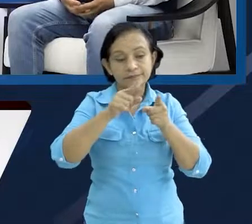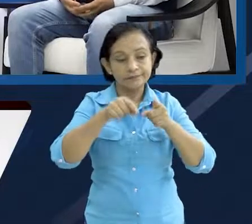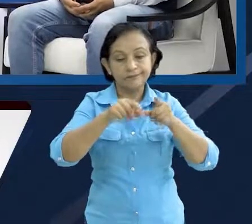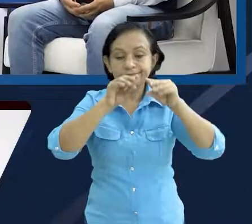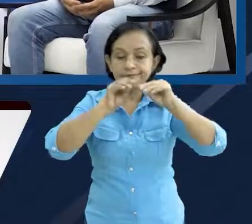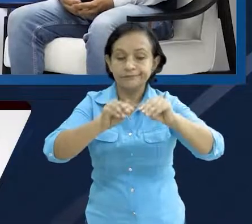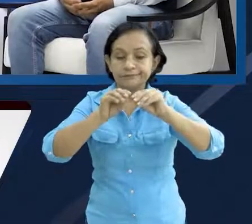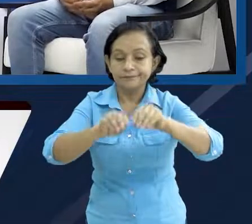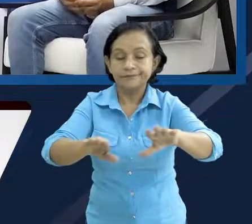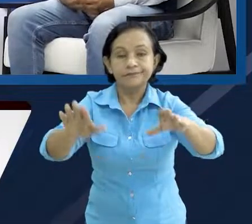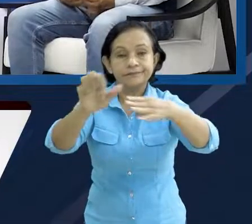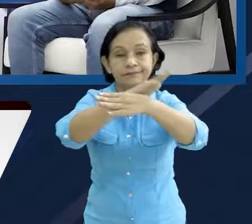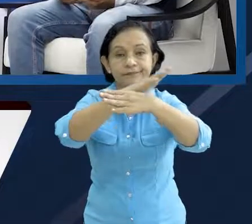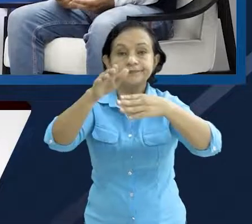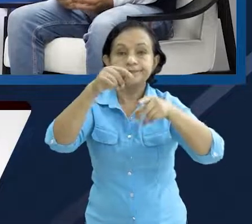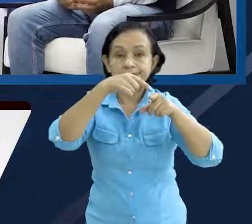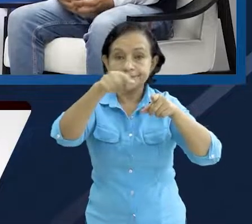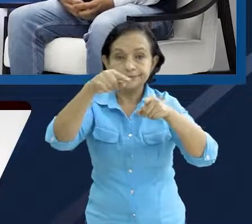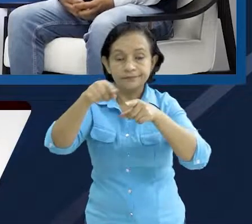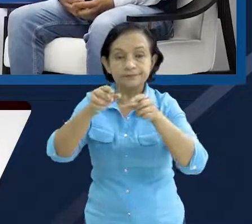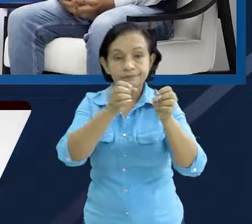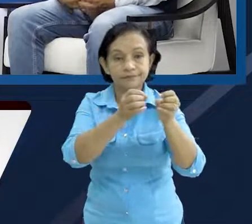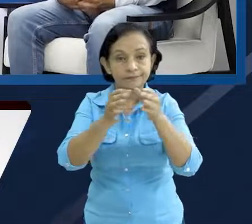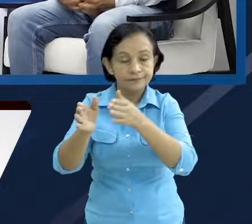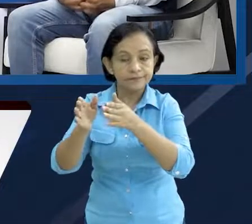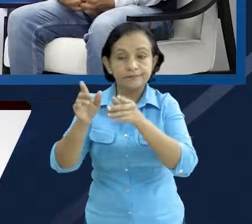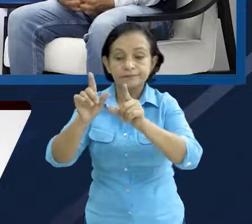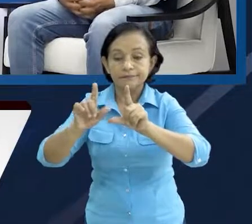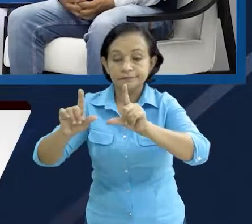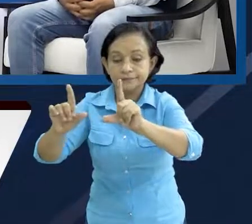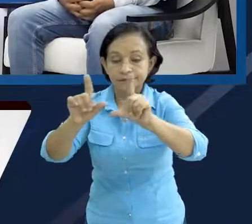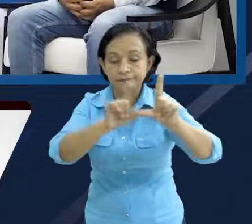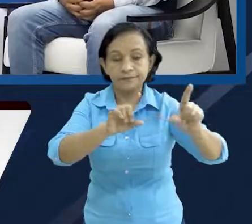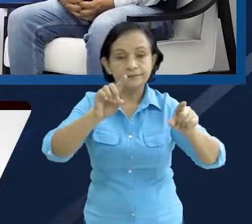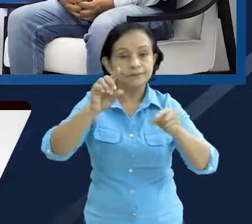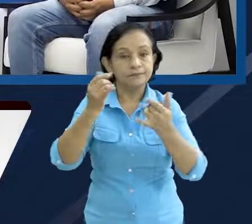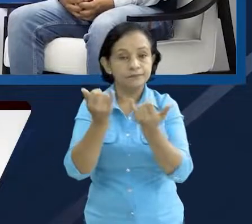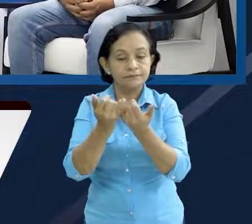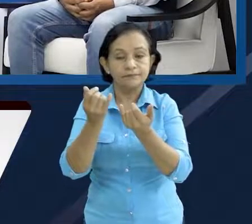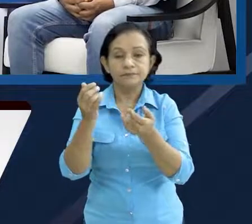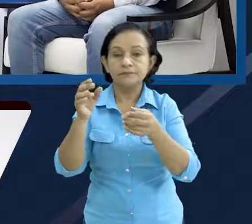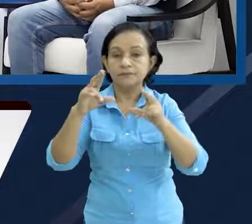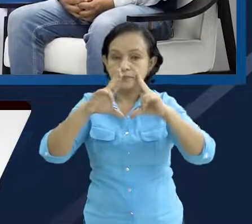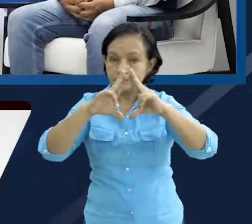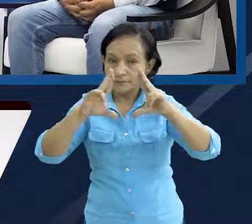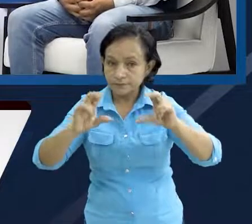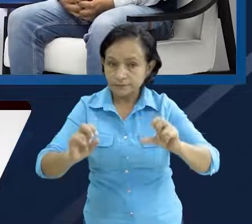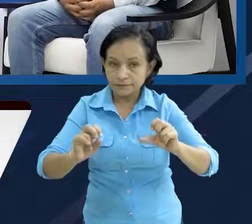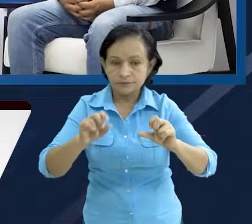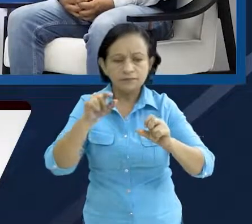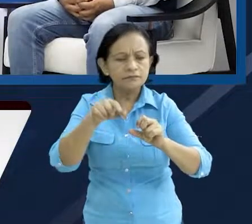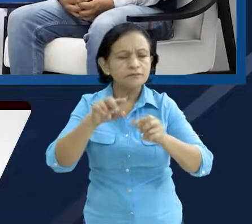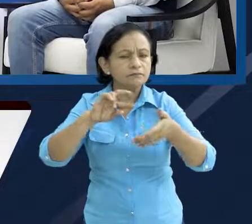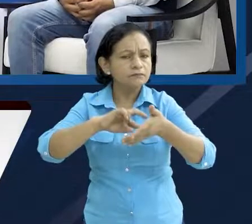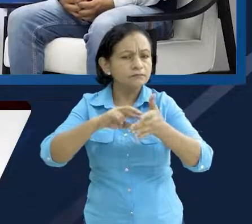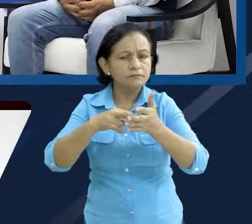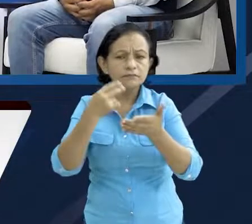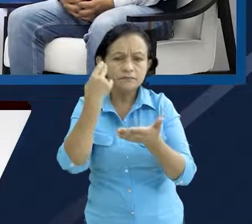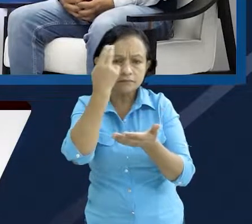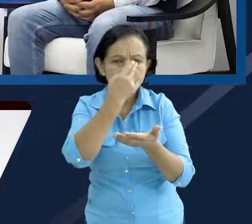ese conocimiento a los municipios para la organización de los puestos de mando a nivel territorial. En este caso,